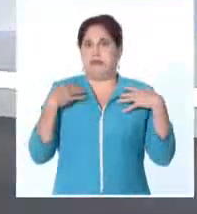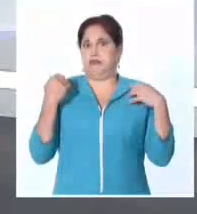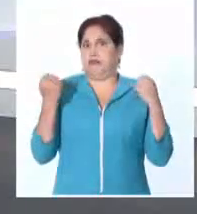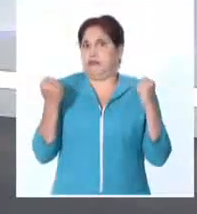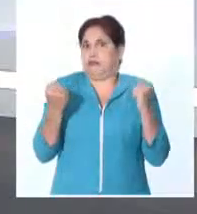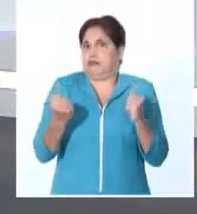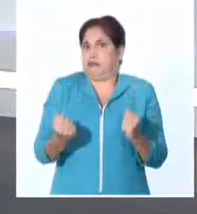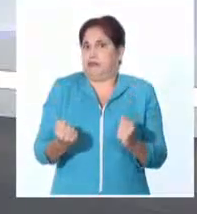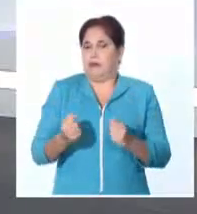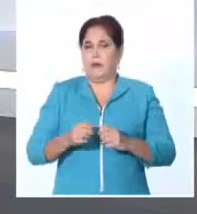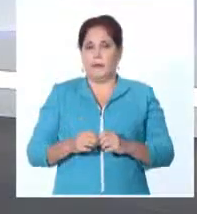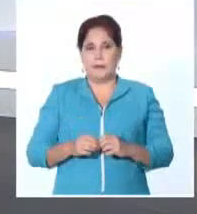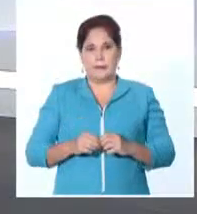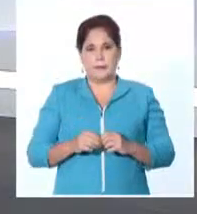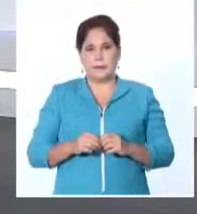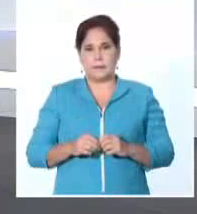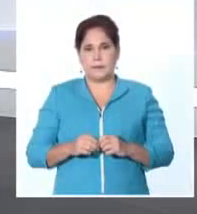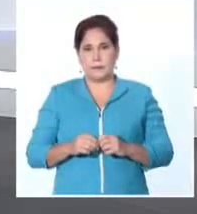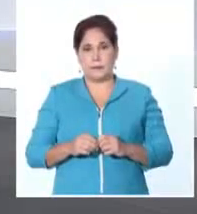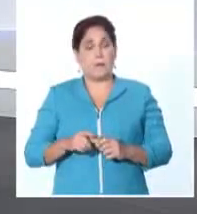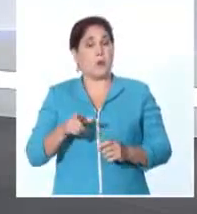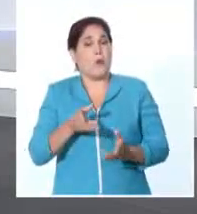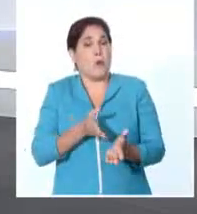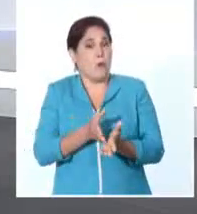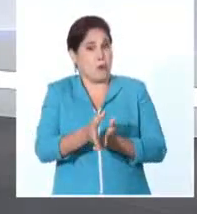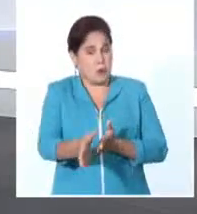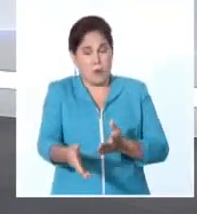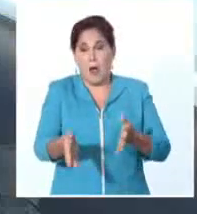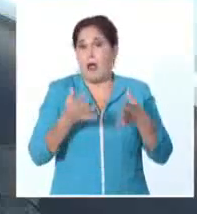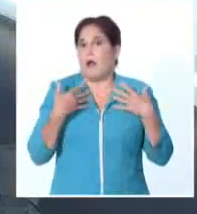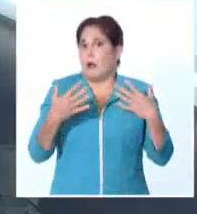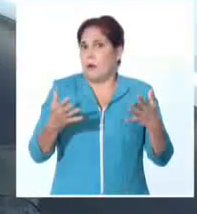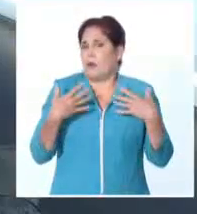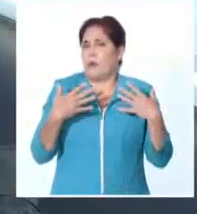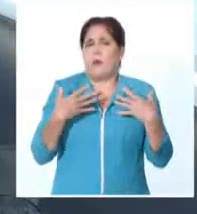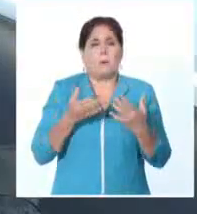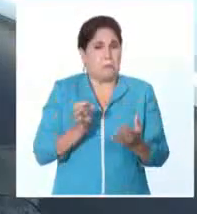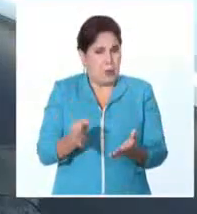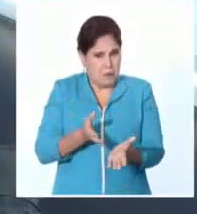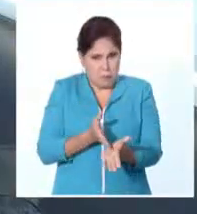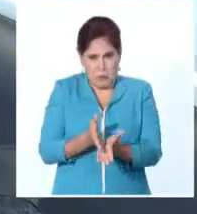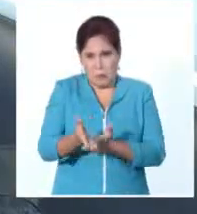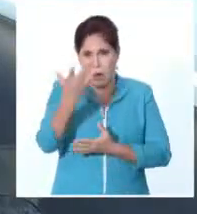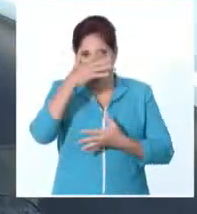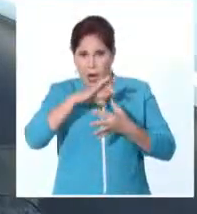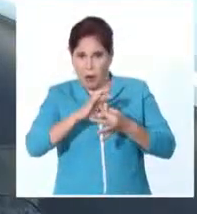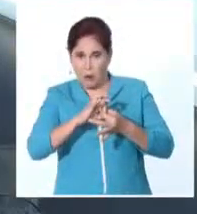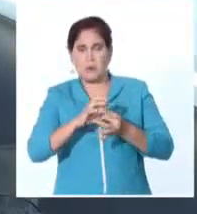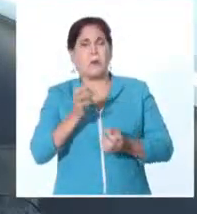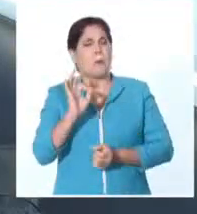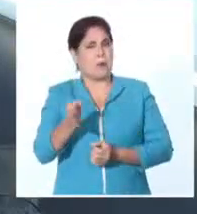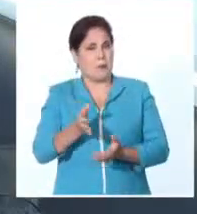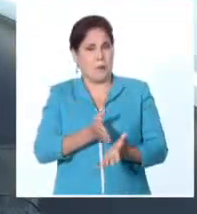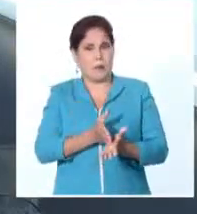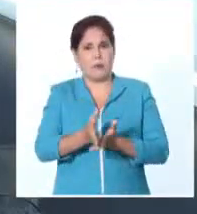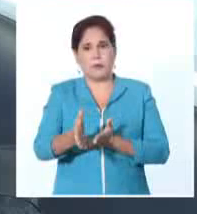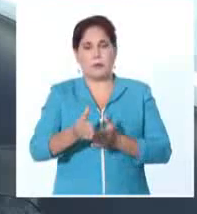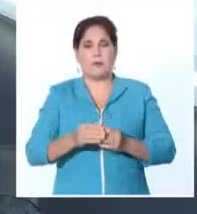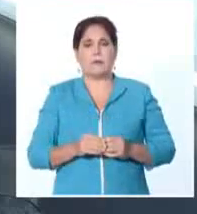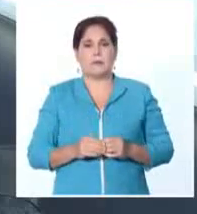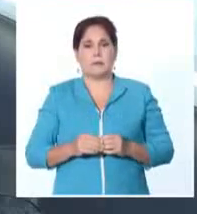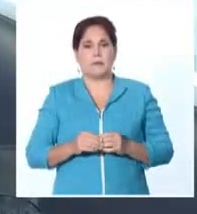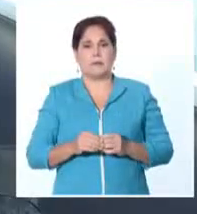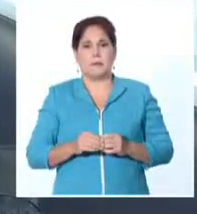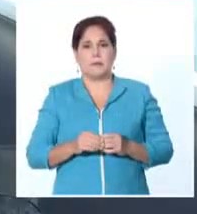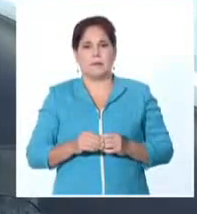media histórica. O sea, va a comportarse muy altas las temperaturas, tanto las máximas como las mínimas, y